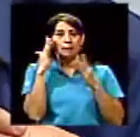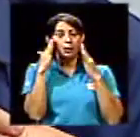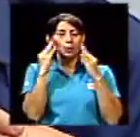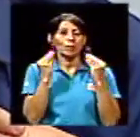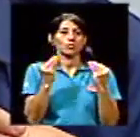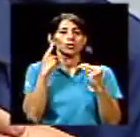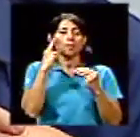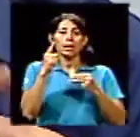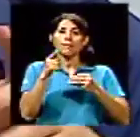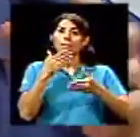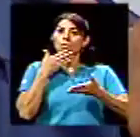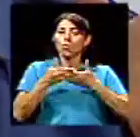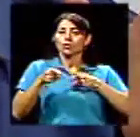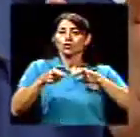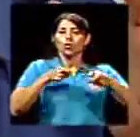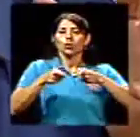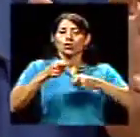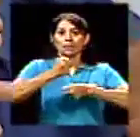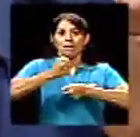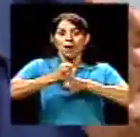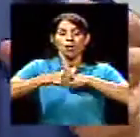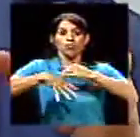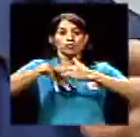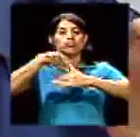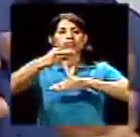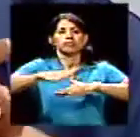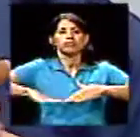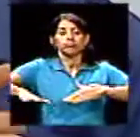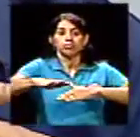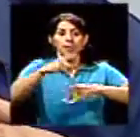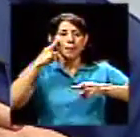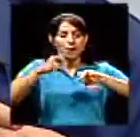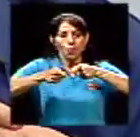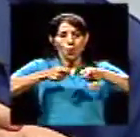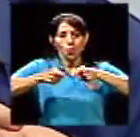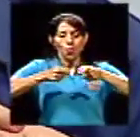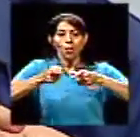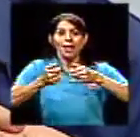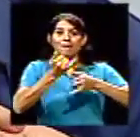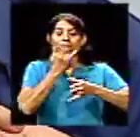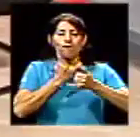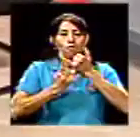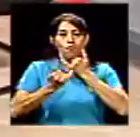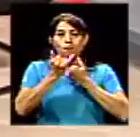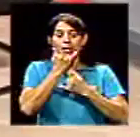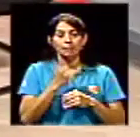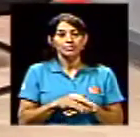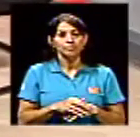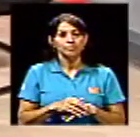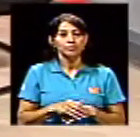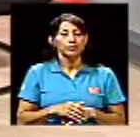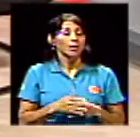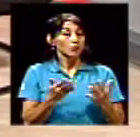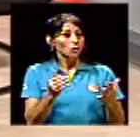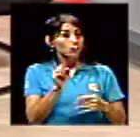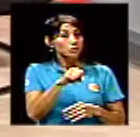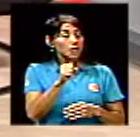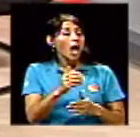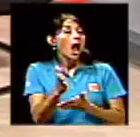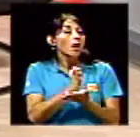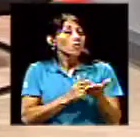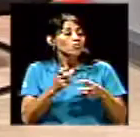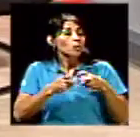¿no? Precisamente por eso, para controlar, digamos, esas fuentes posibles de errores de no muestreo. No, y hay problemas de alguna manera inherentes.